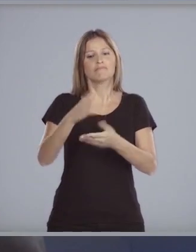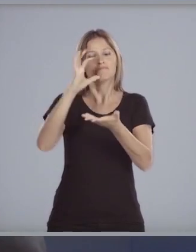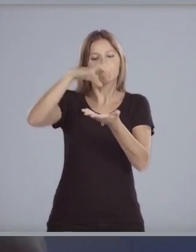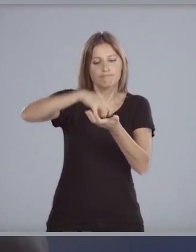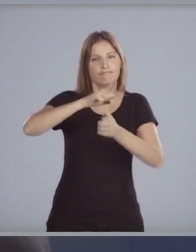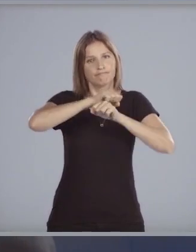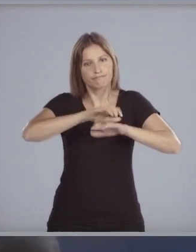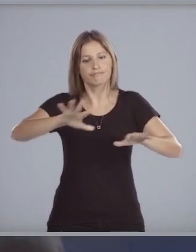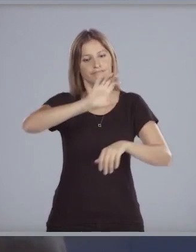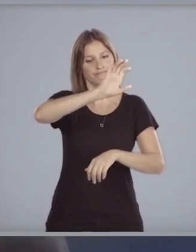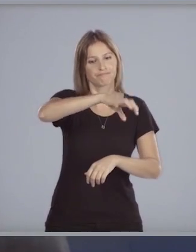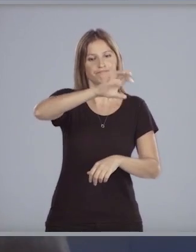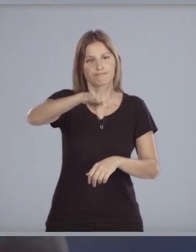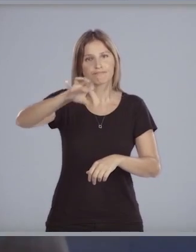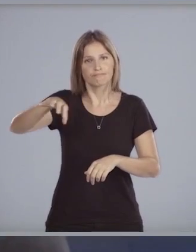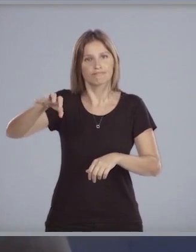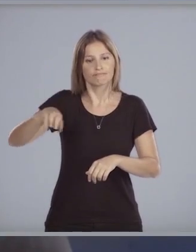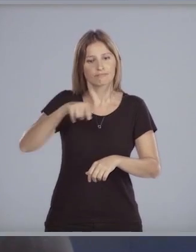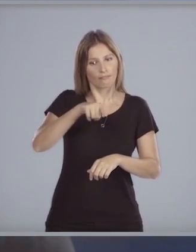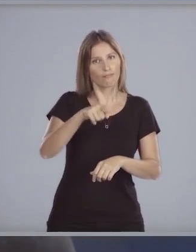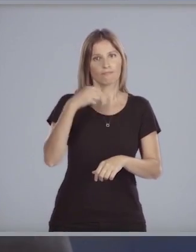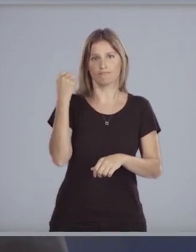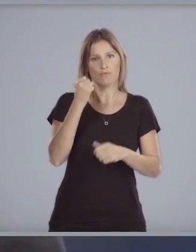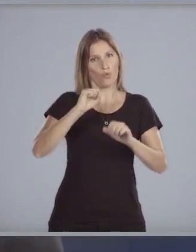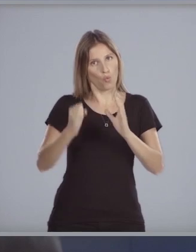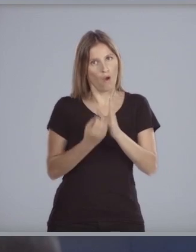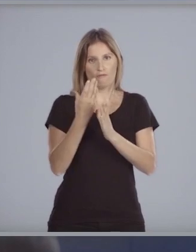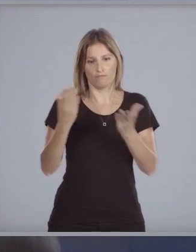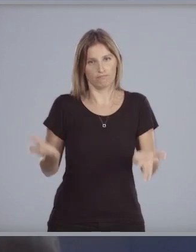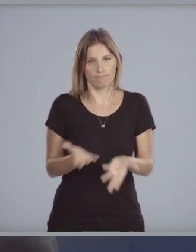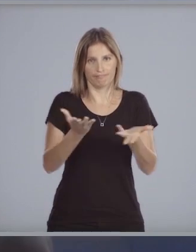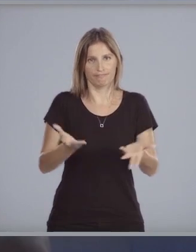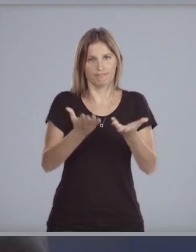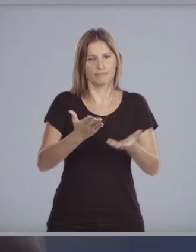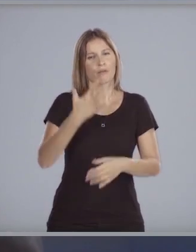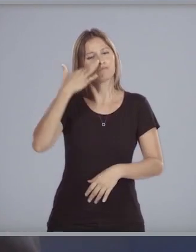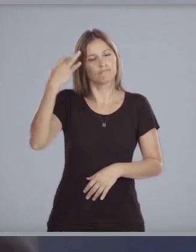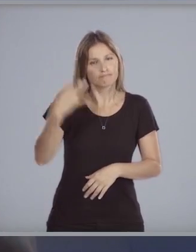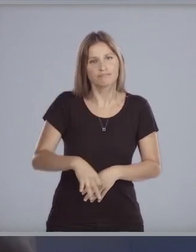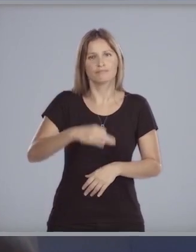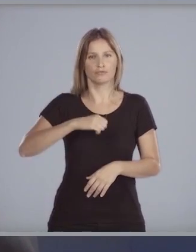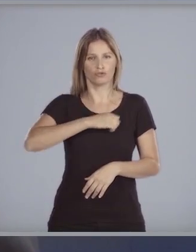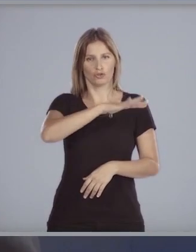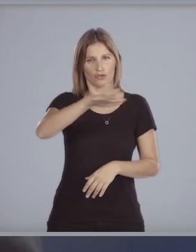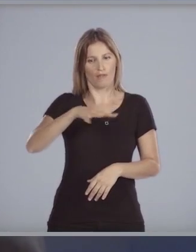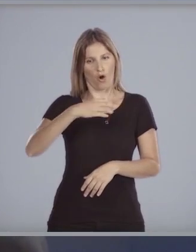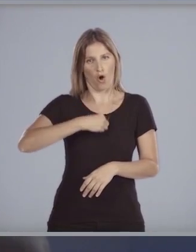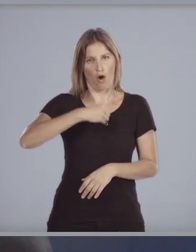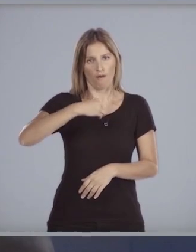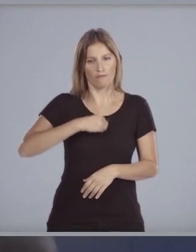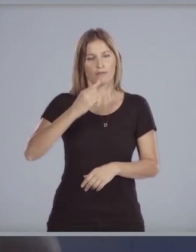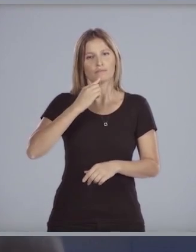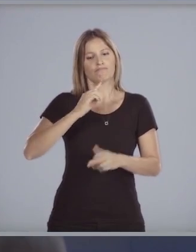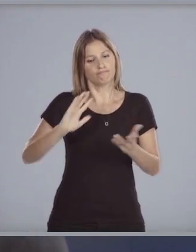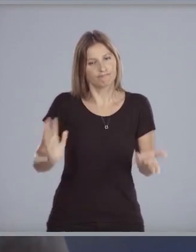descentralización política tendrá un nuevo impulso. Creemos en la sociedad y